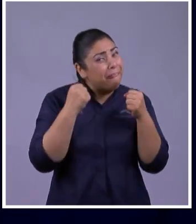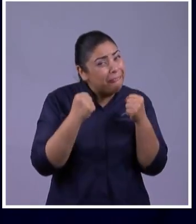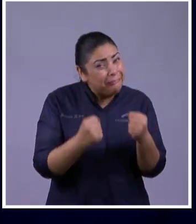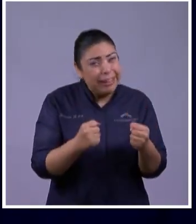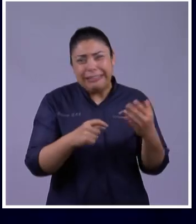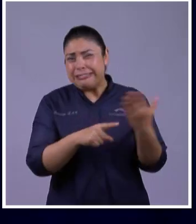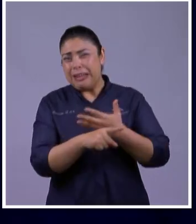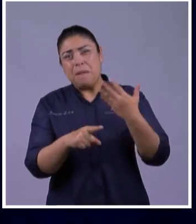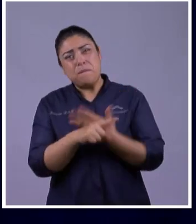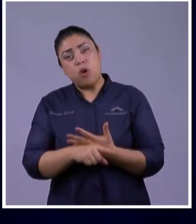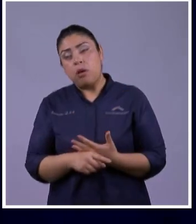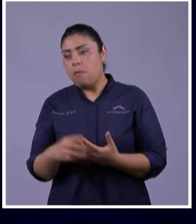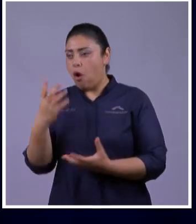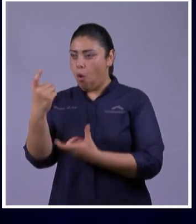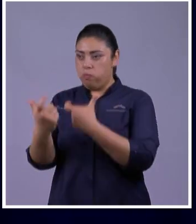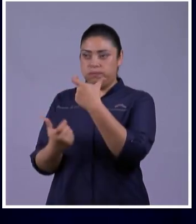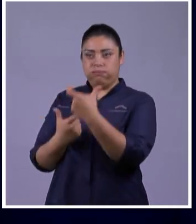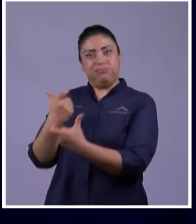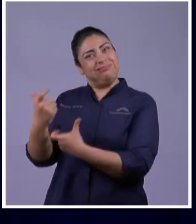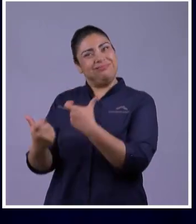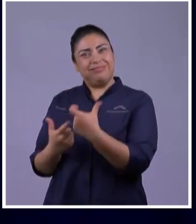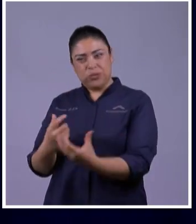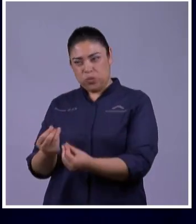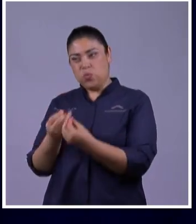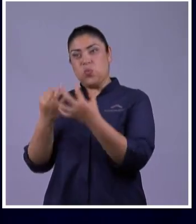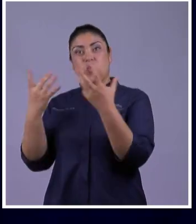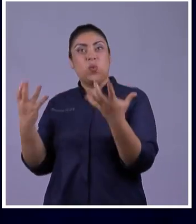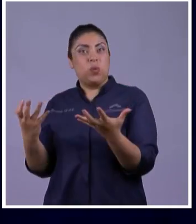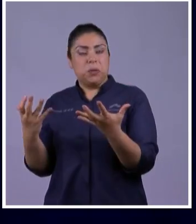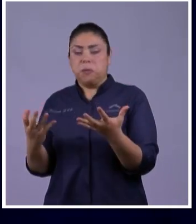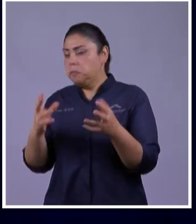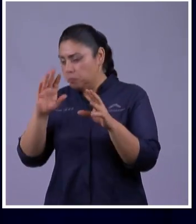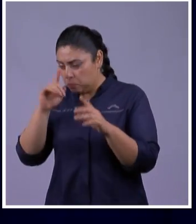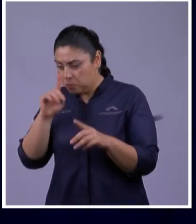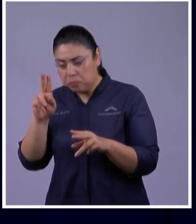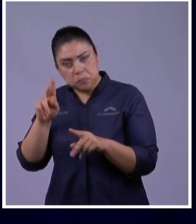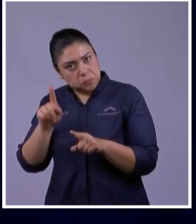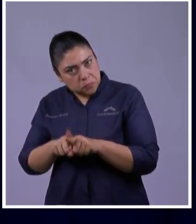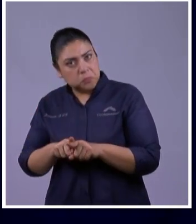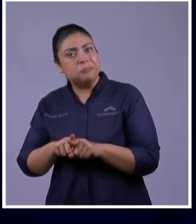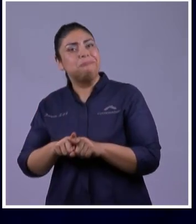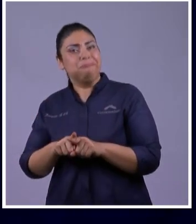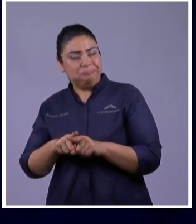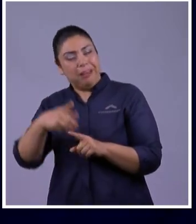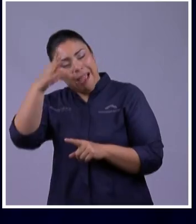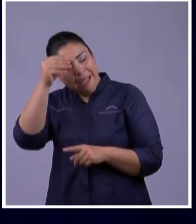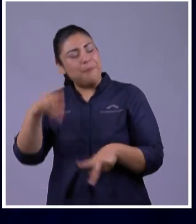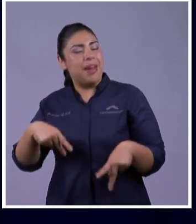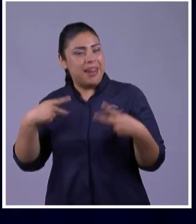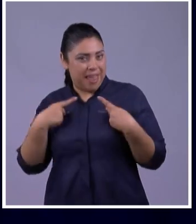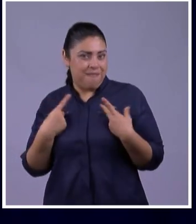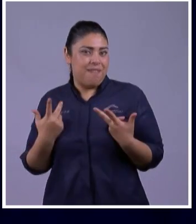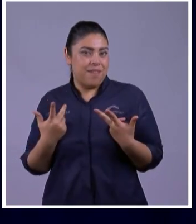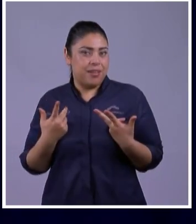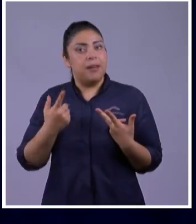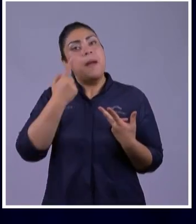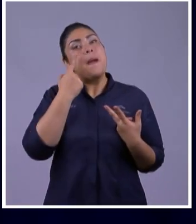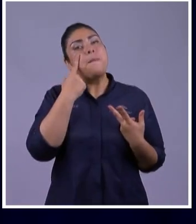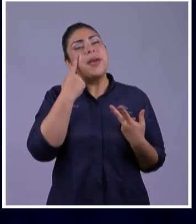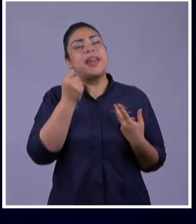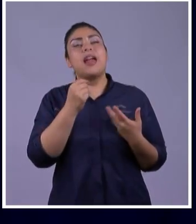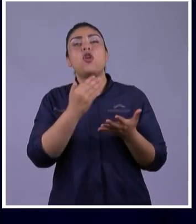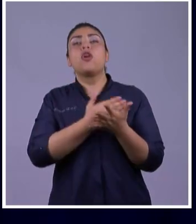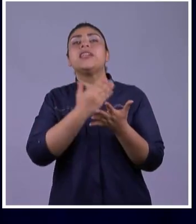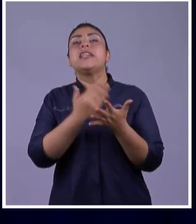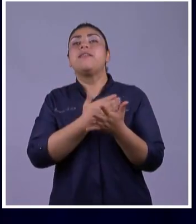pablo soportaba la abundancia hay quienes no soportan ninguna de las dos mira lo que dice en proverbios 30 y